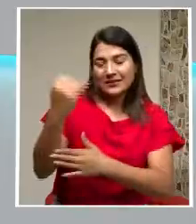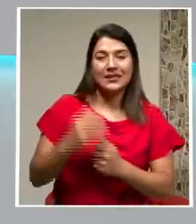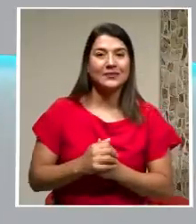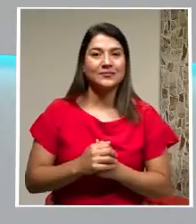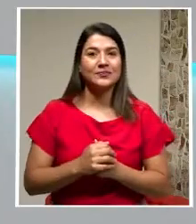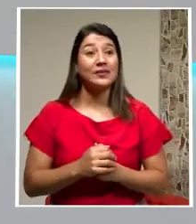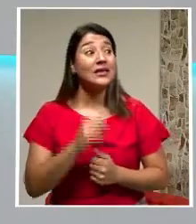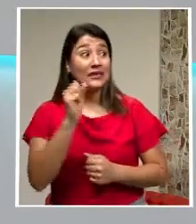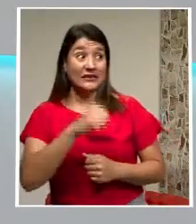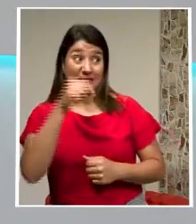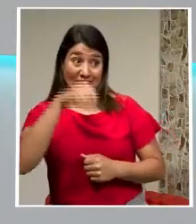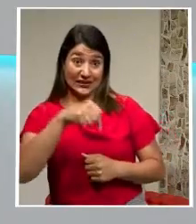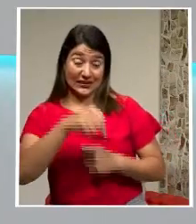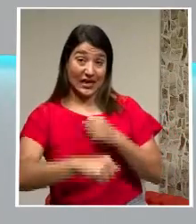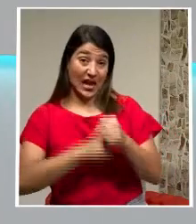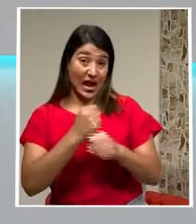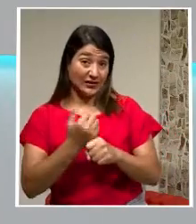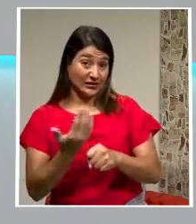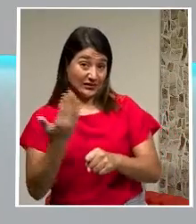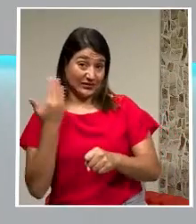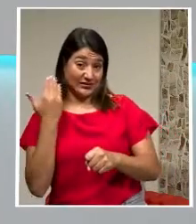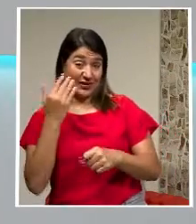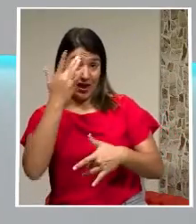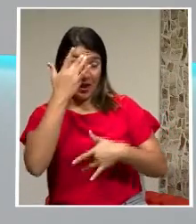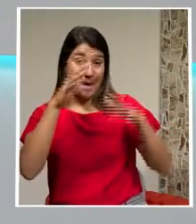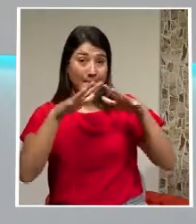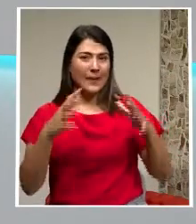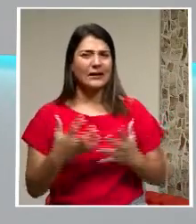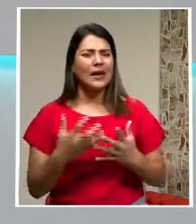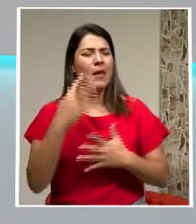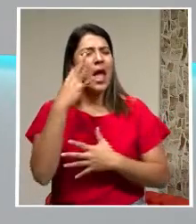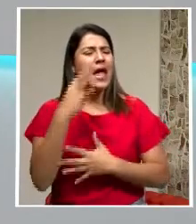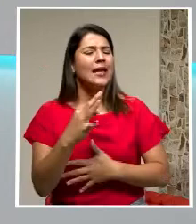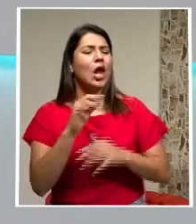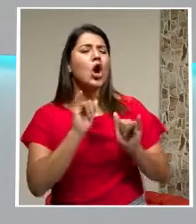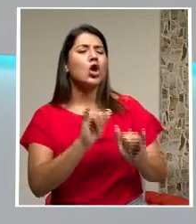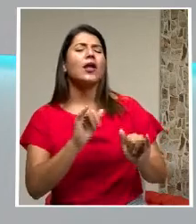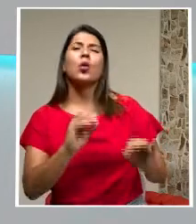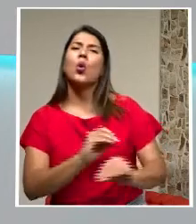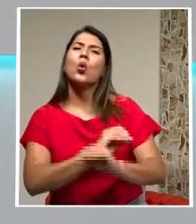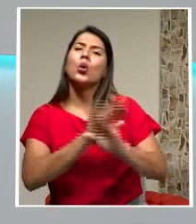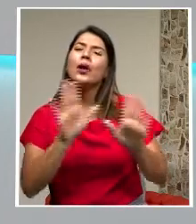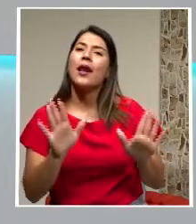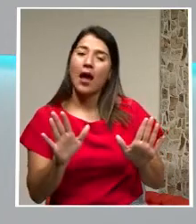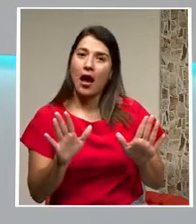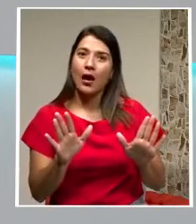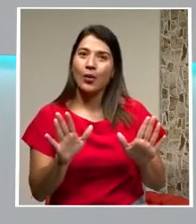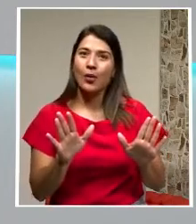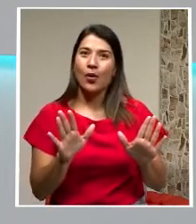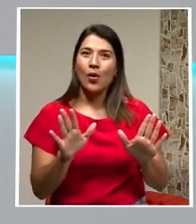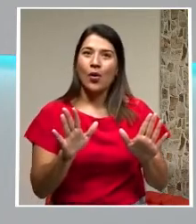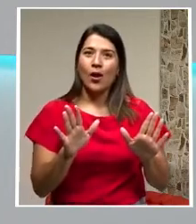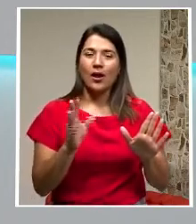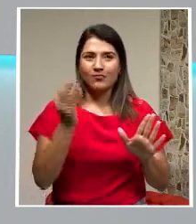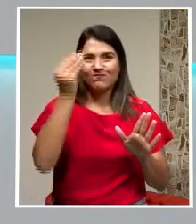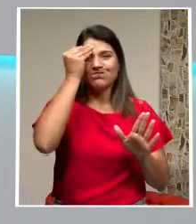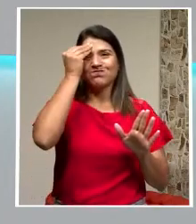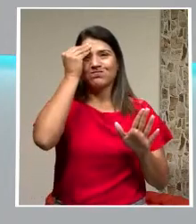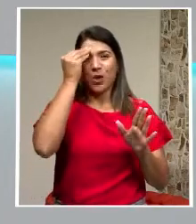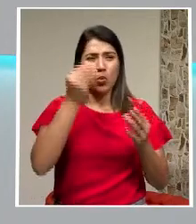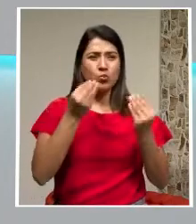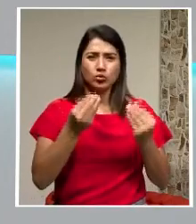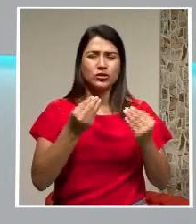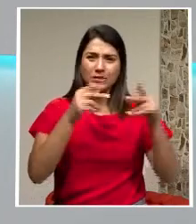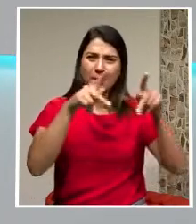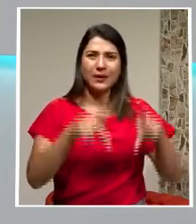año Que pasamos De pandemia Creo que Quedó marcada A fuego En la retina Y en la memoria De mucha